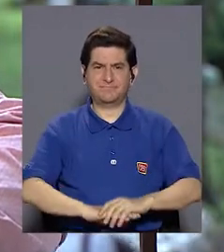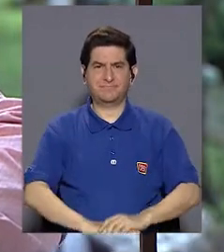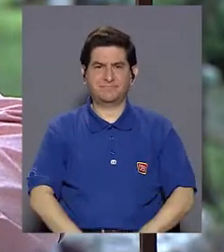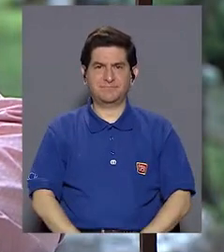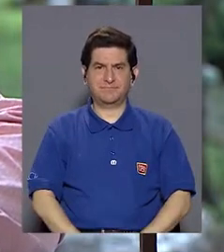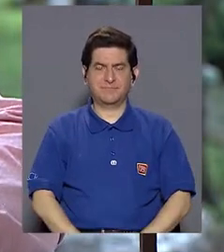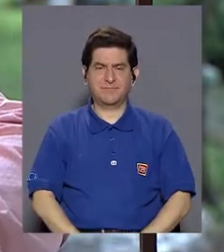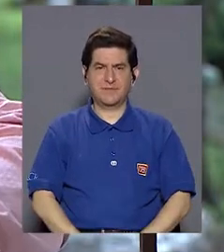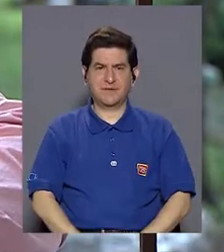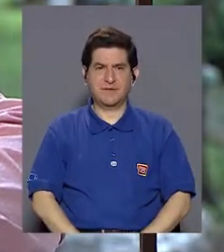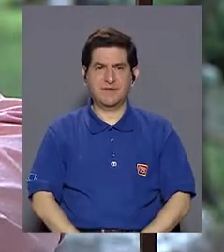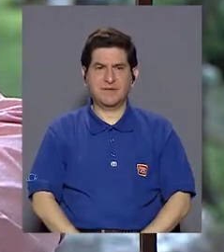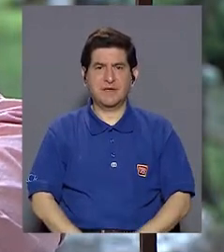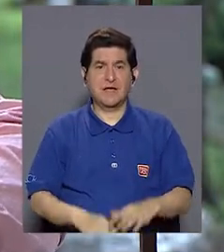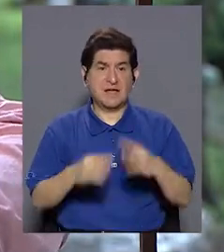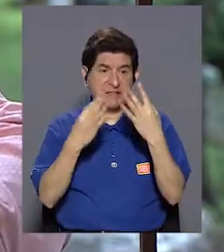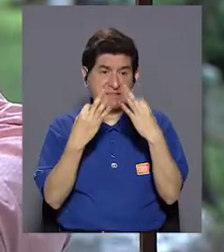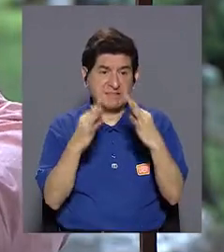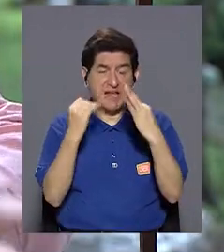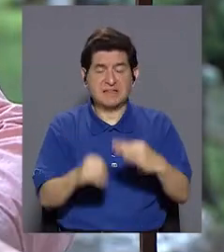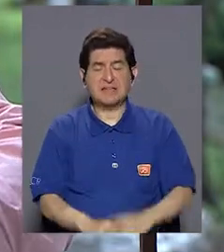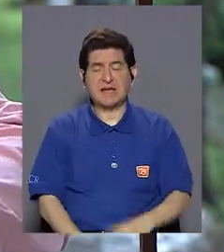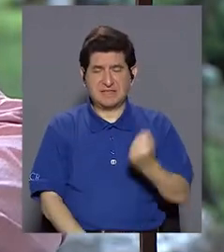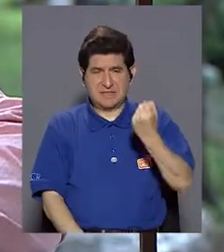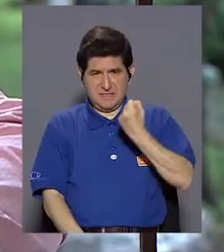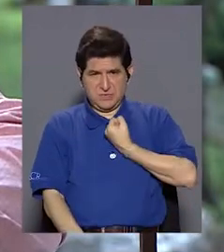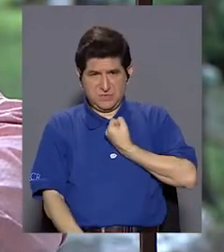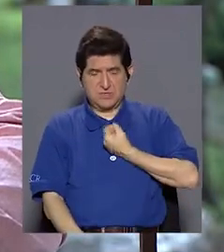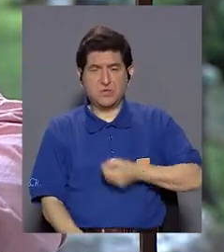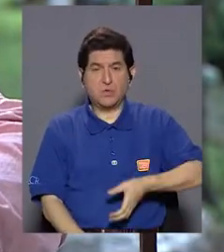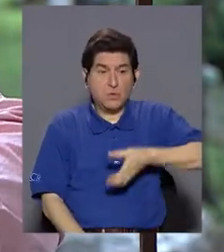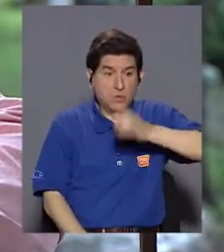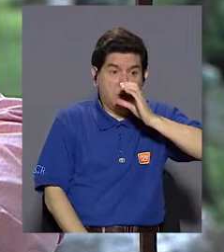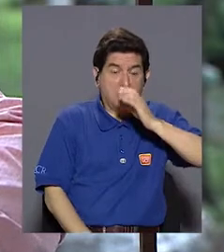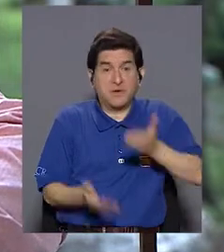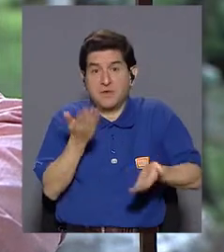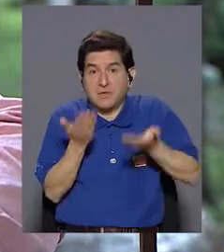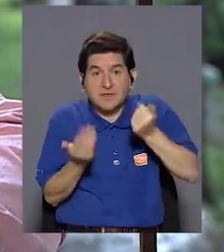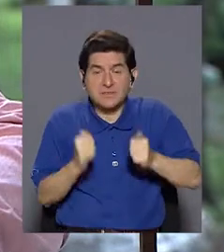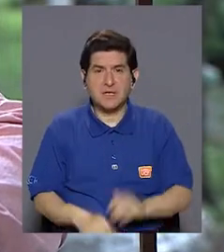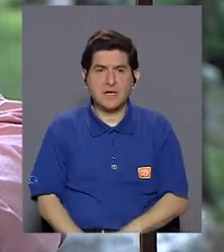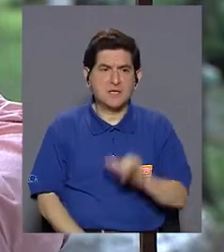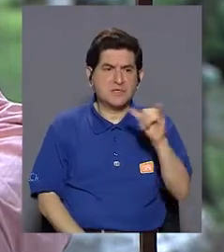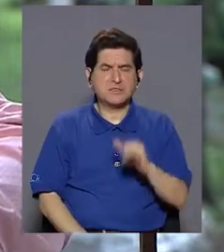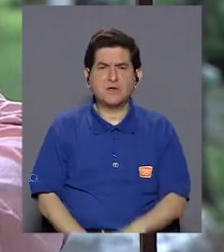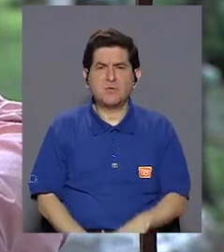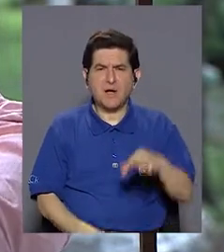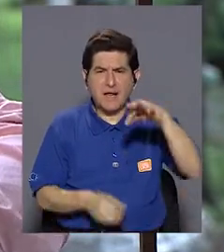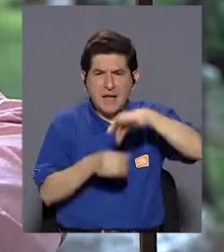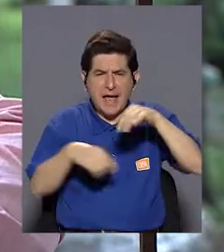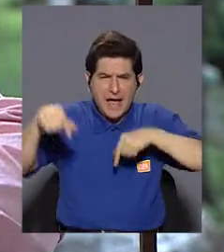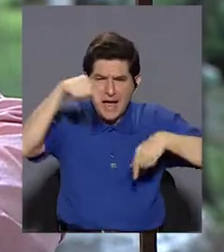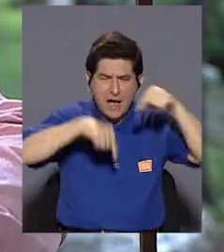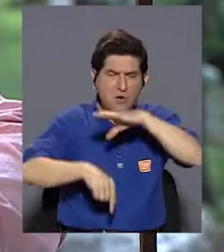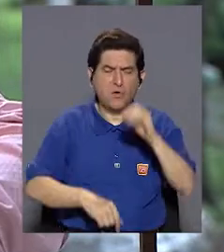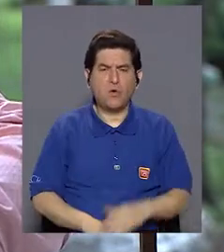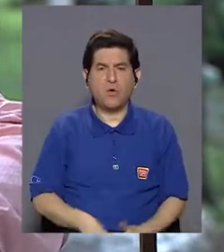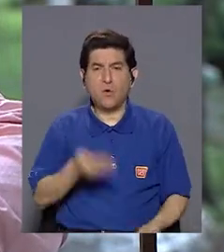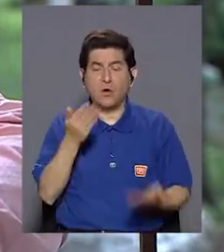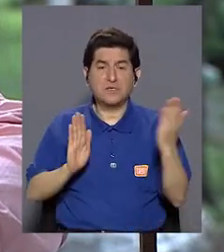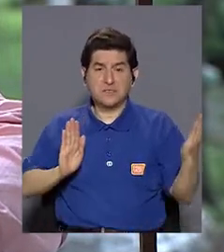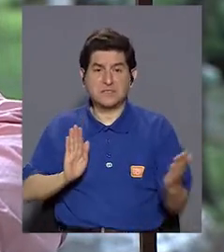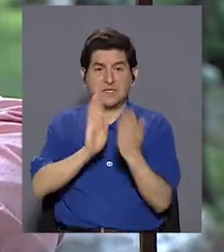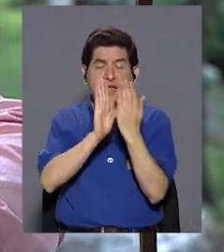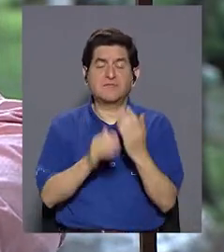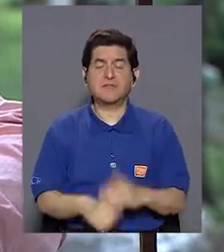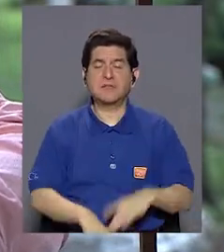muchos son intentos de suicidio o suicidios que se culminan, también por agroquímicos, muchos son también por exposiciones